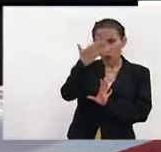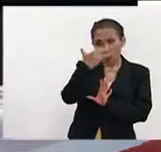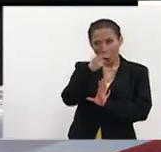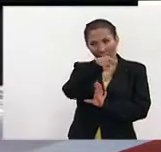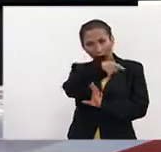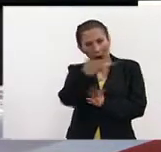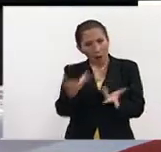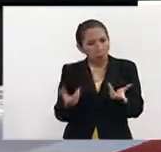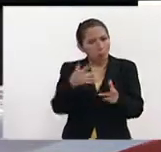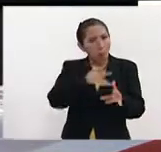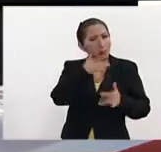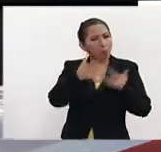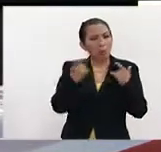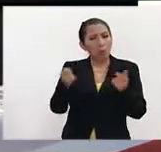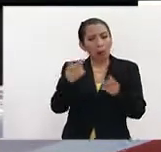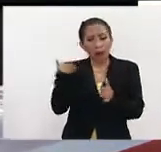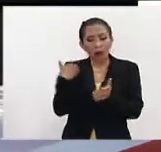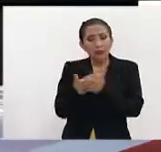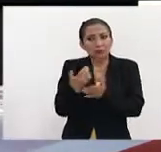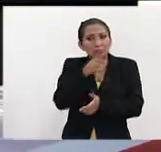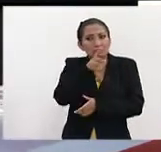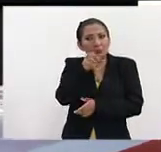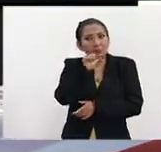ante algo esperado desde hace algunas semanas?